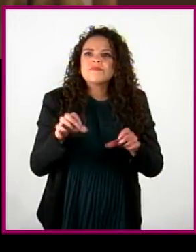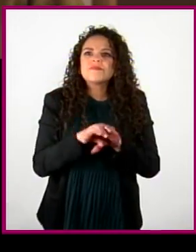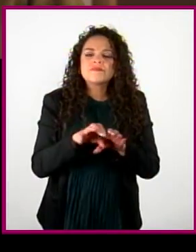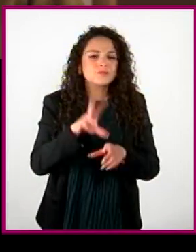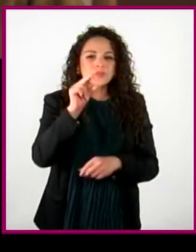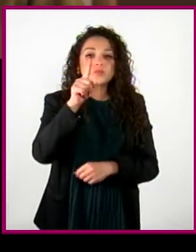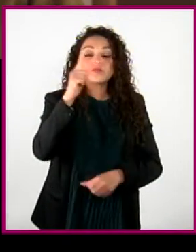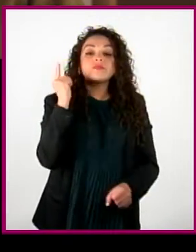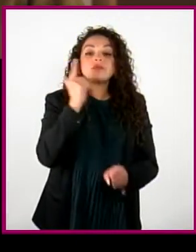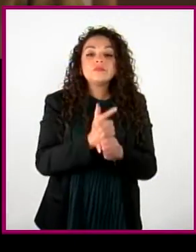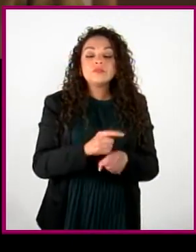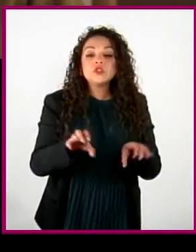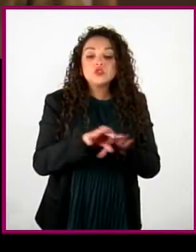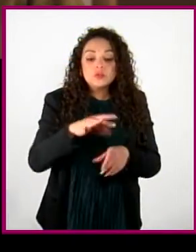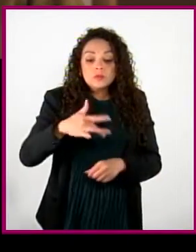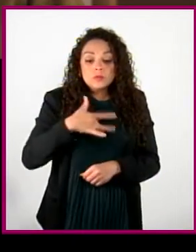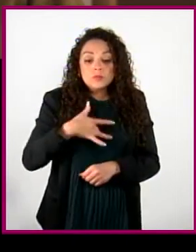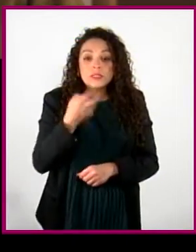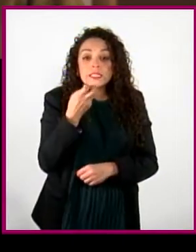sensaciones de la emoción.